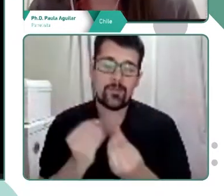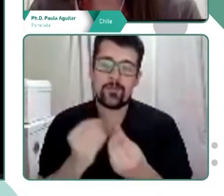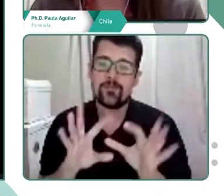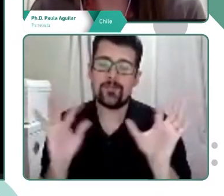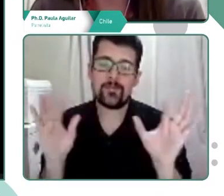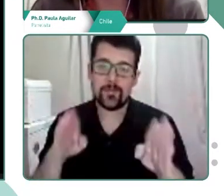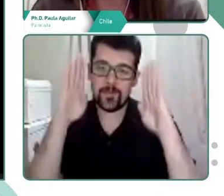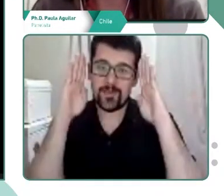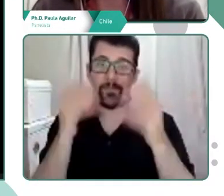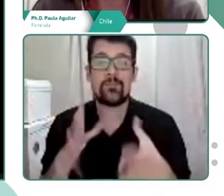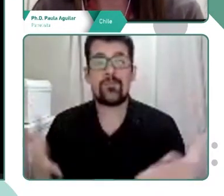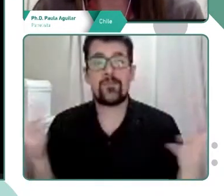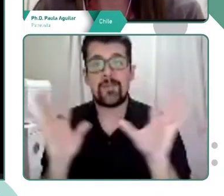atención. Gracias. Gracias.